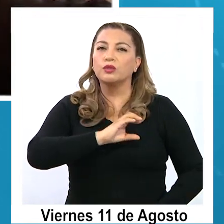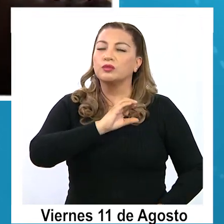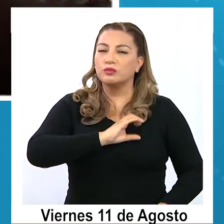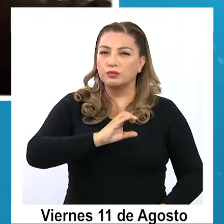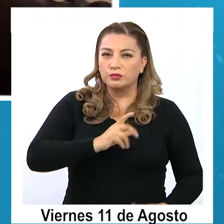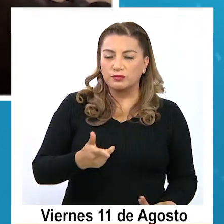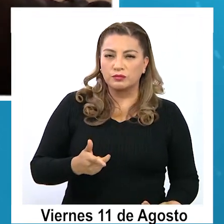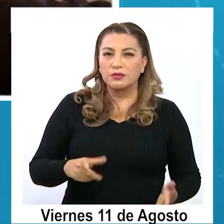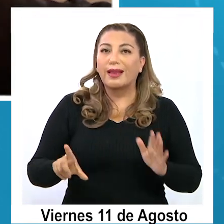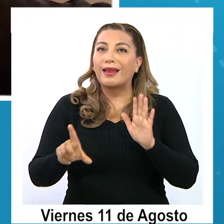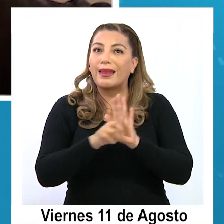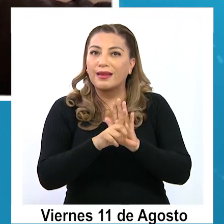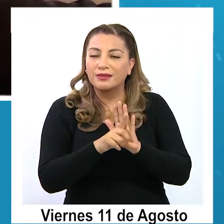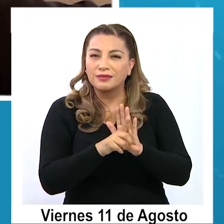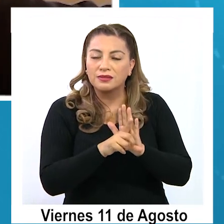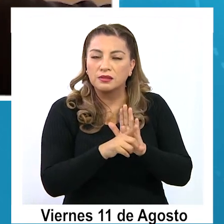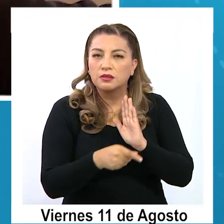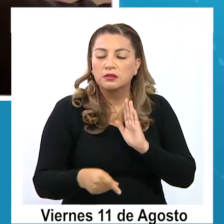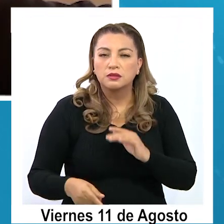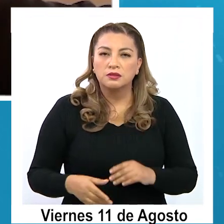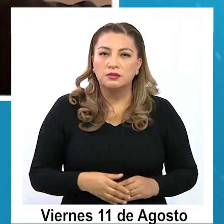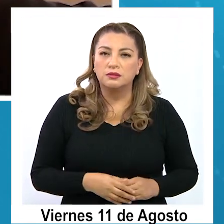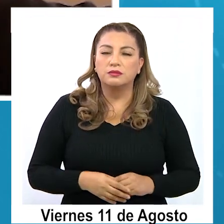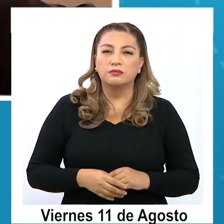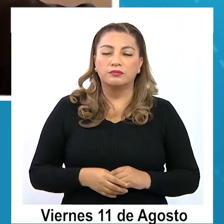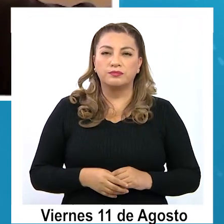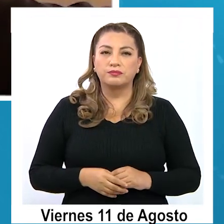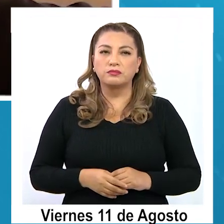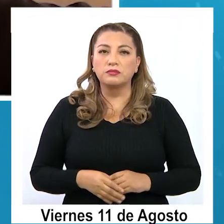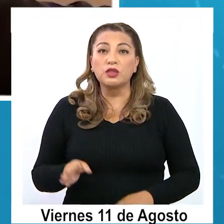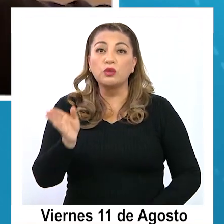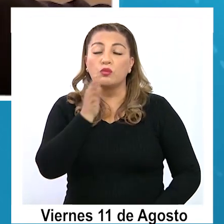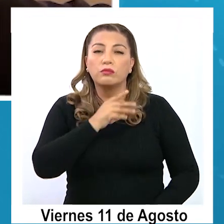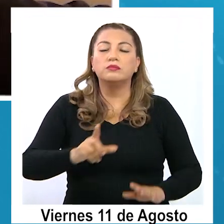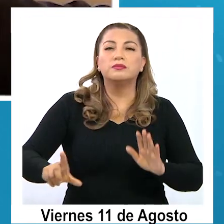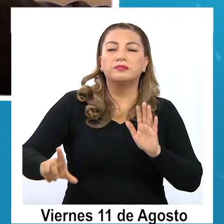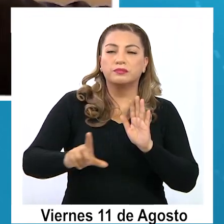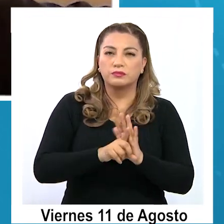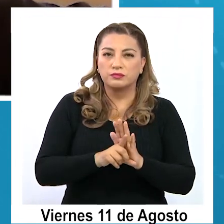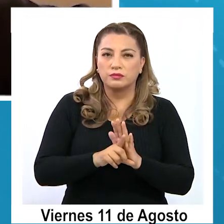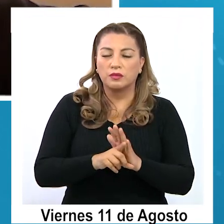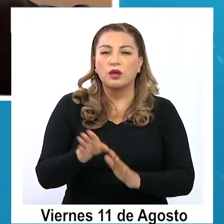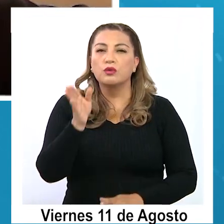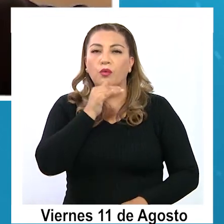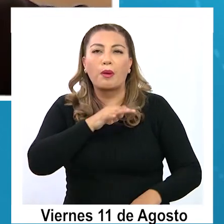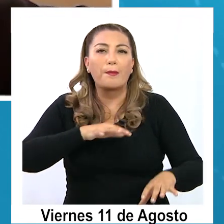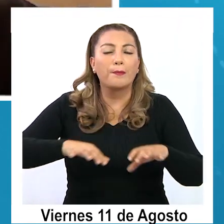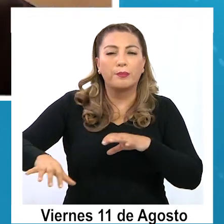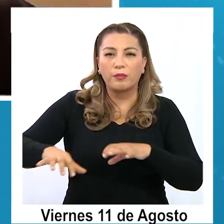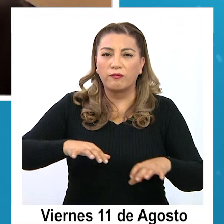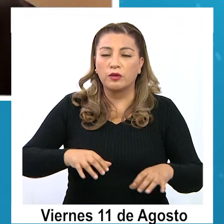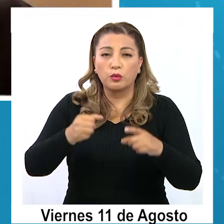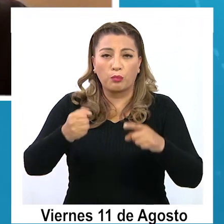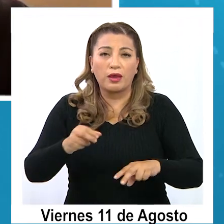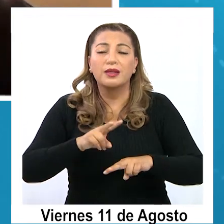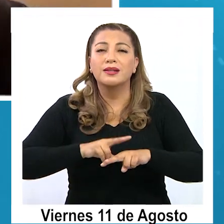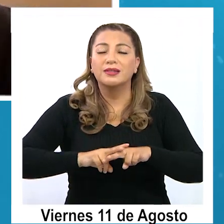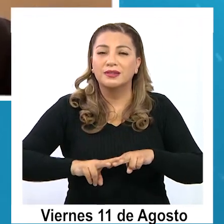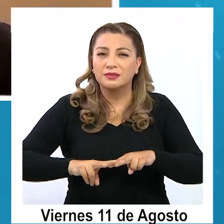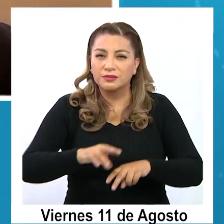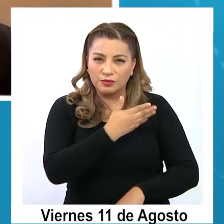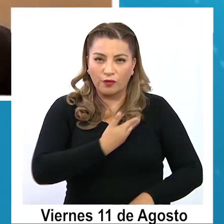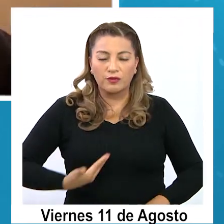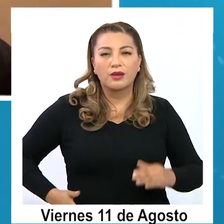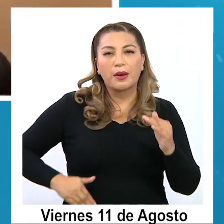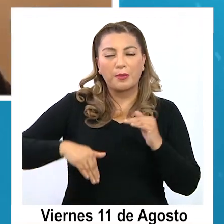legislativo y no hay ninguna ley, no hay ningún movimiento que pueda hacer el gobierno que tenga